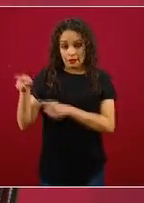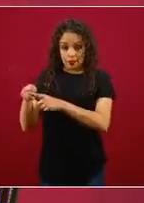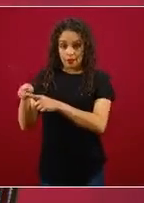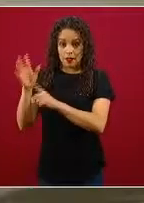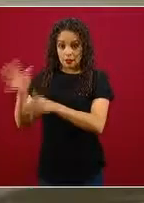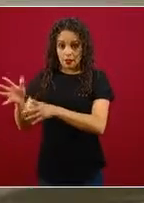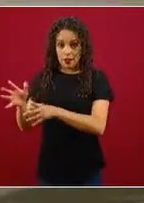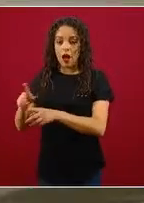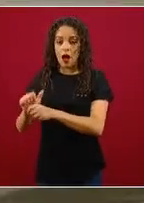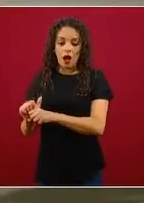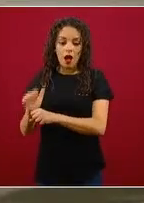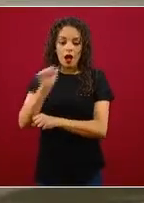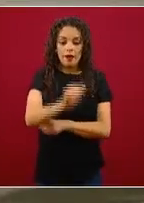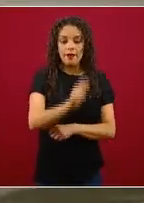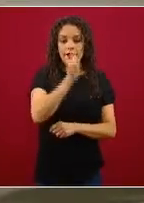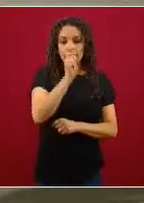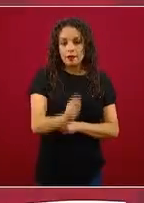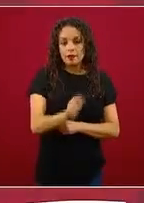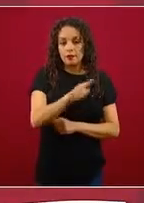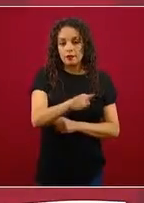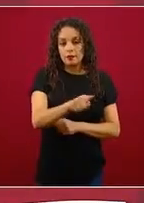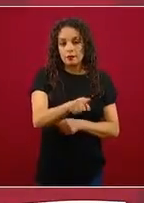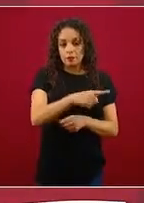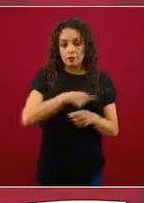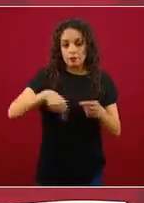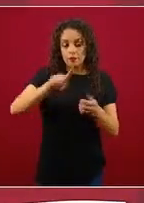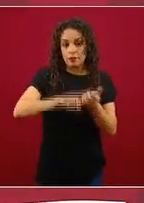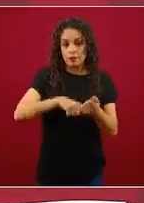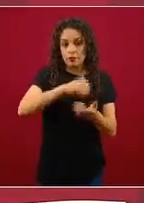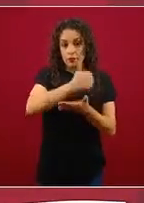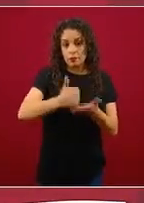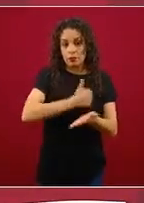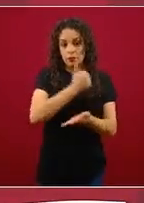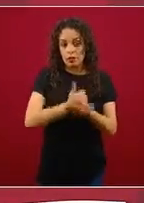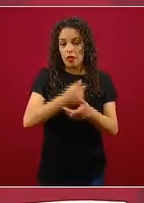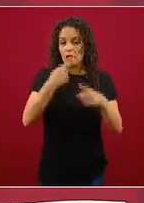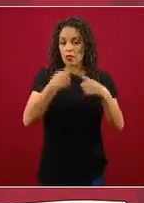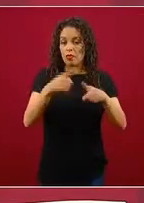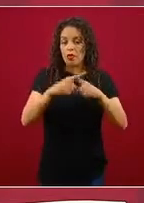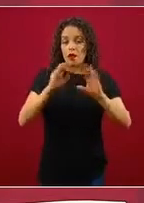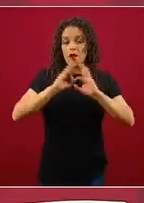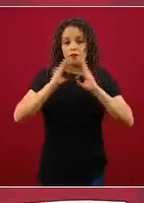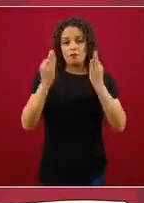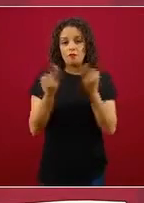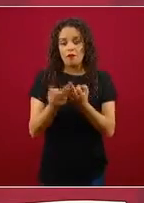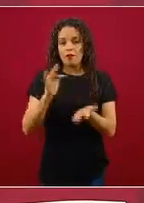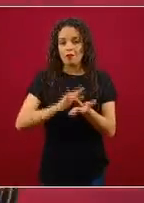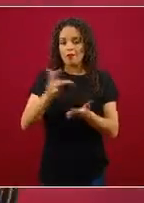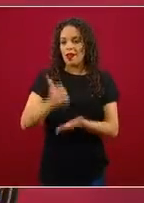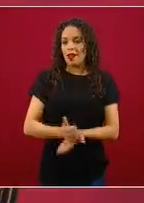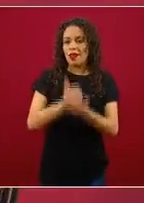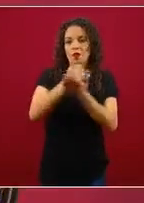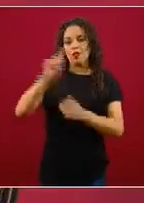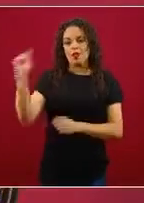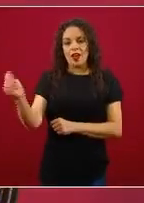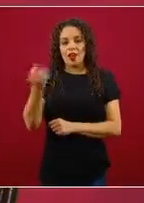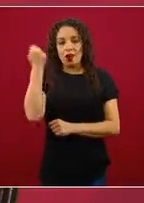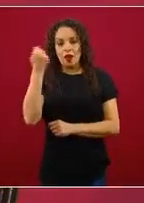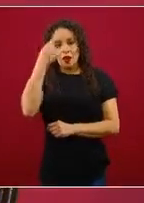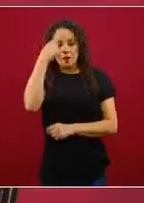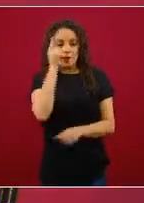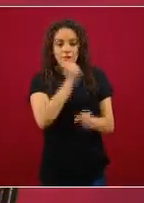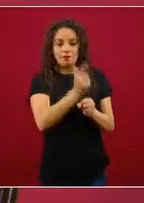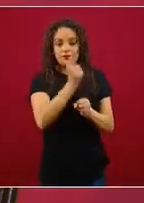trabajo en territorio con todos los dispositivos tecnológicos, un trabajo en territorio para ir